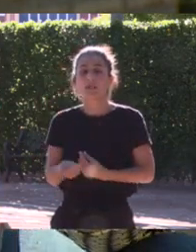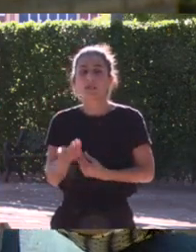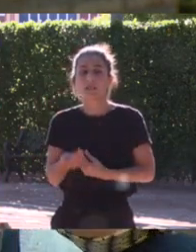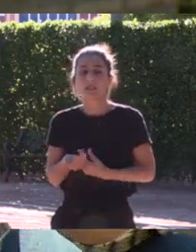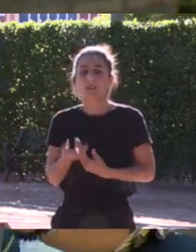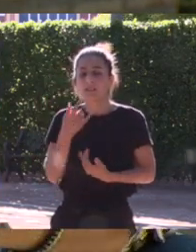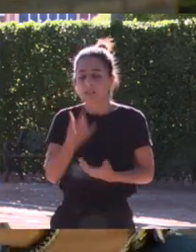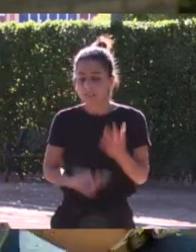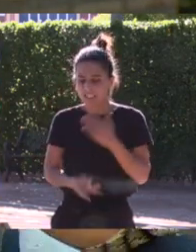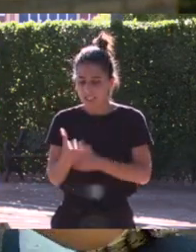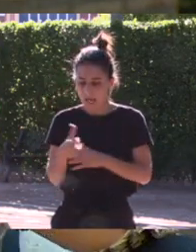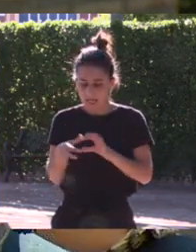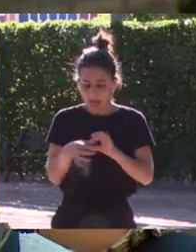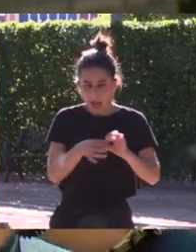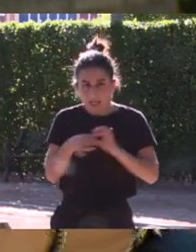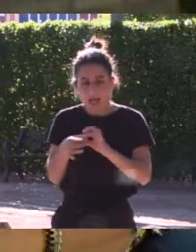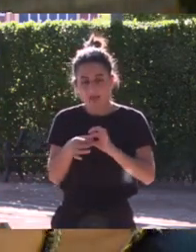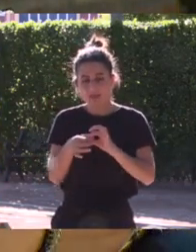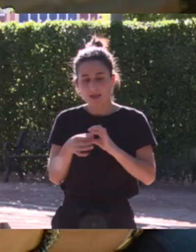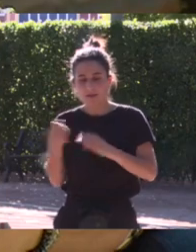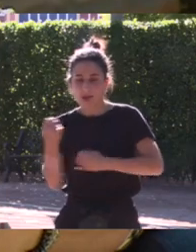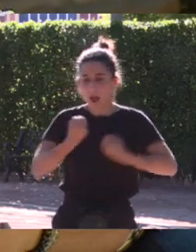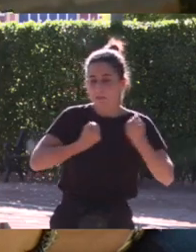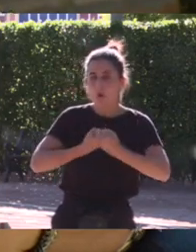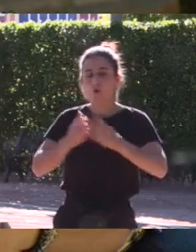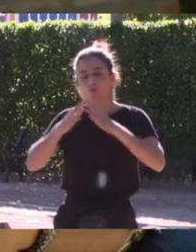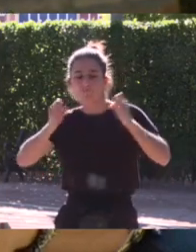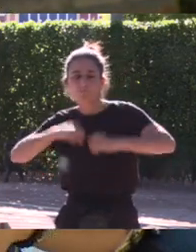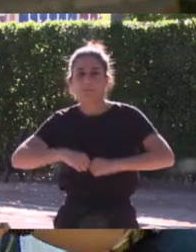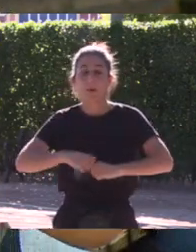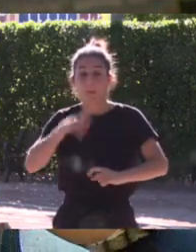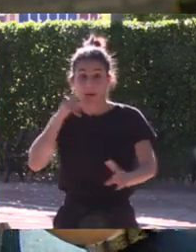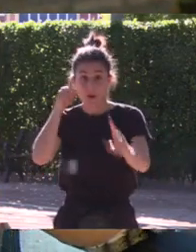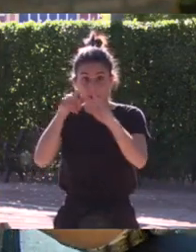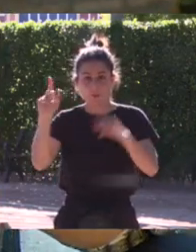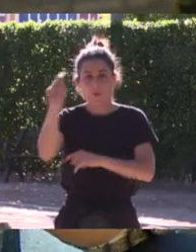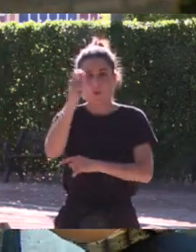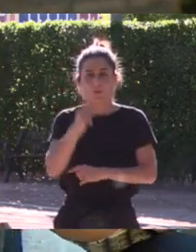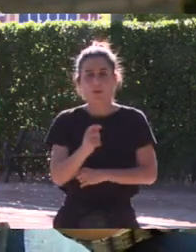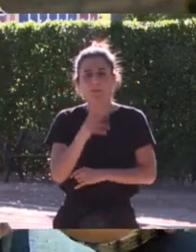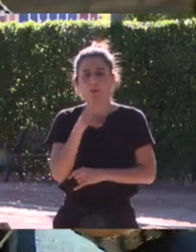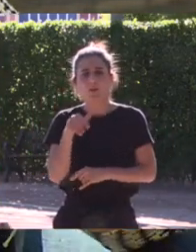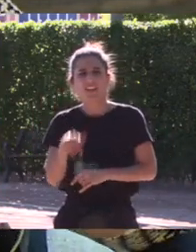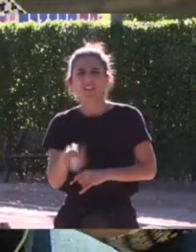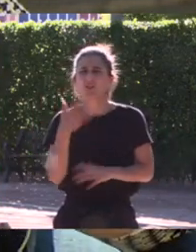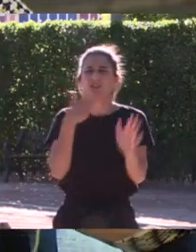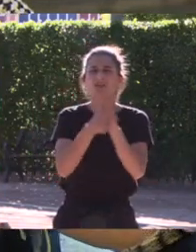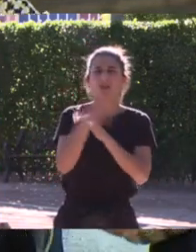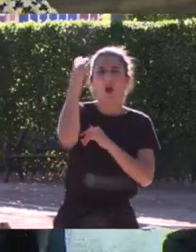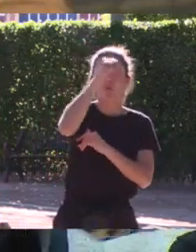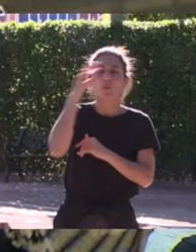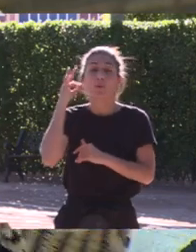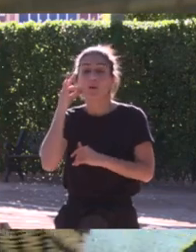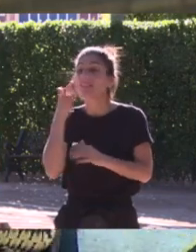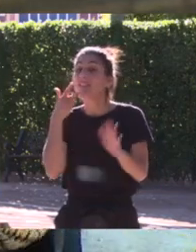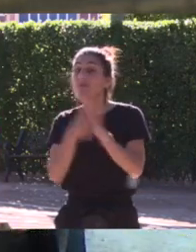crear esas alianzas esas sinergias para conseguir los objetivos porque aquí no se trata tanto de hombre mujer se trata